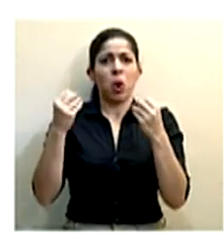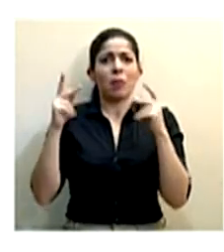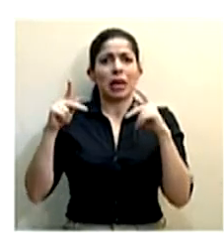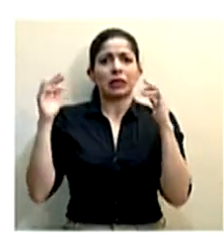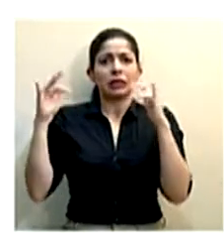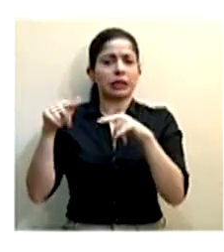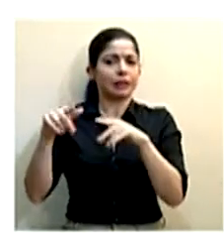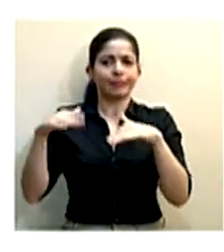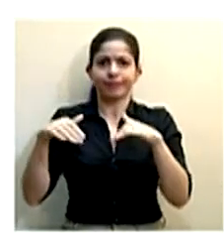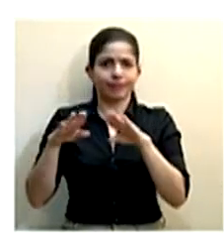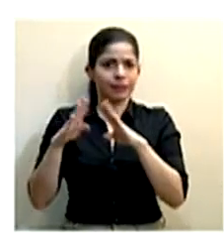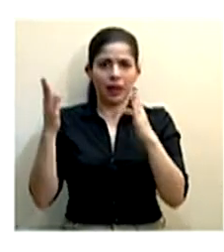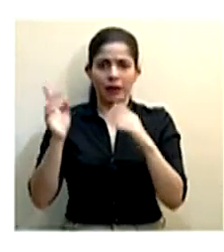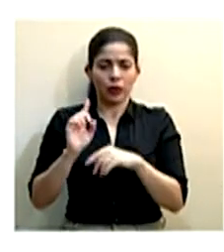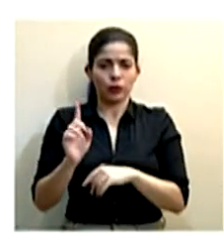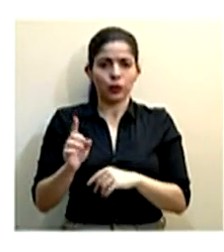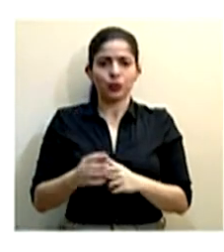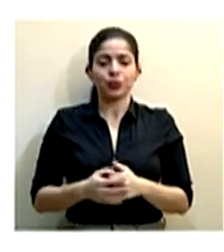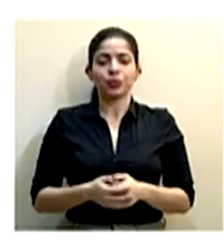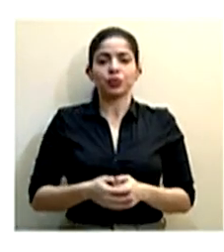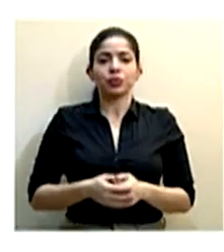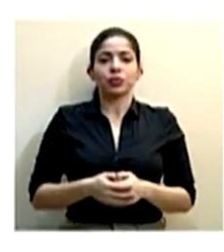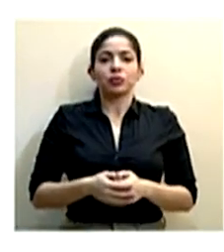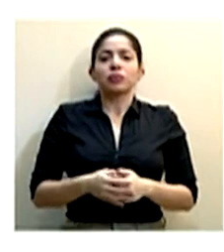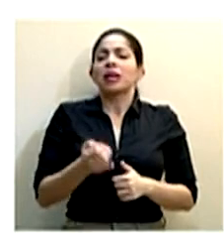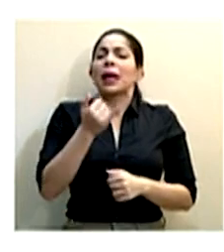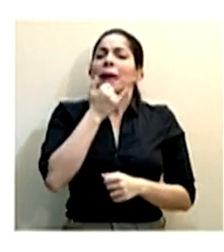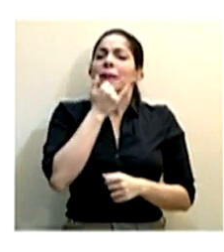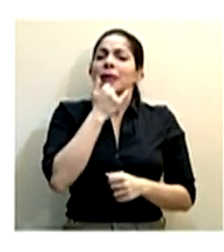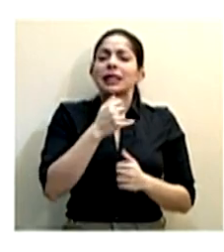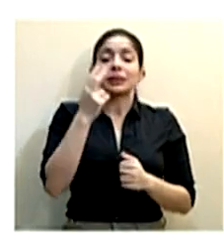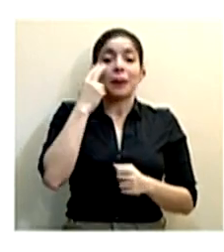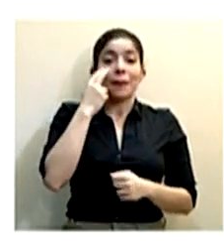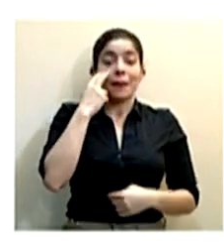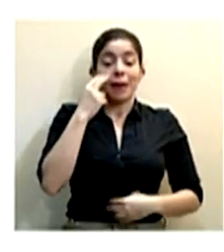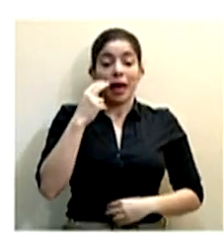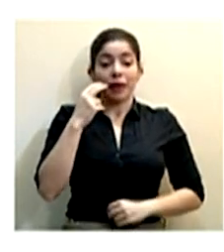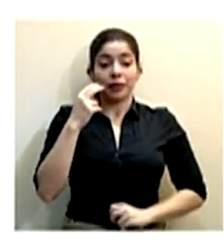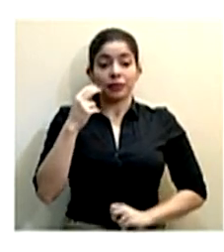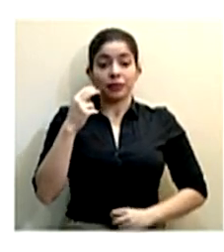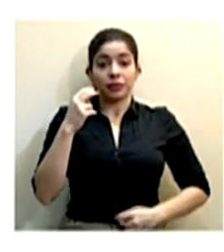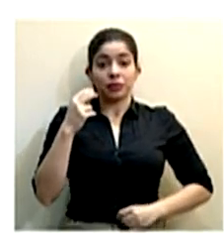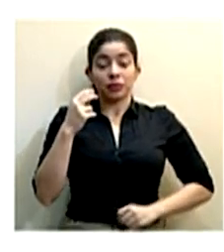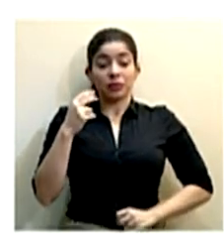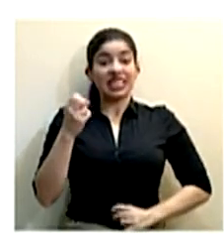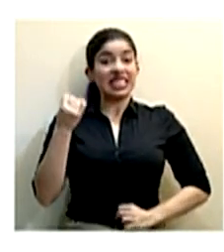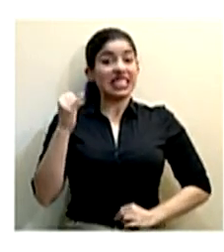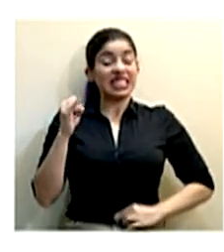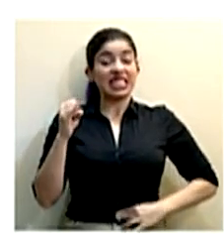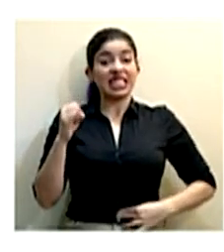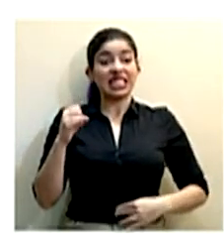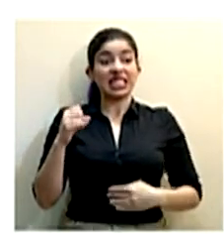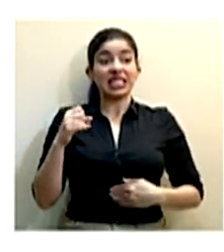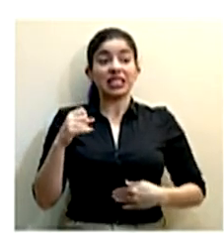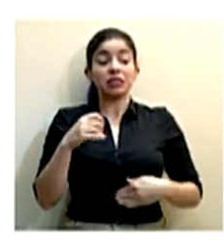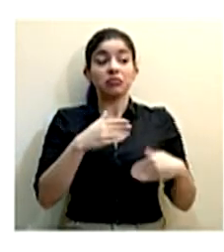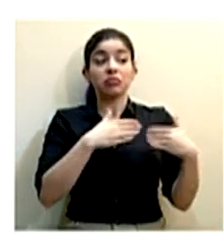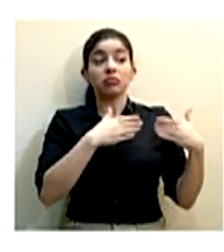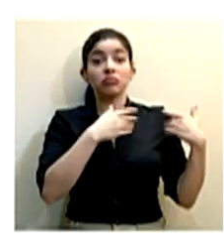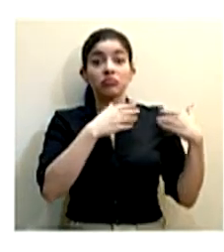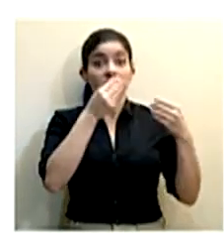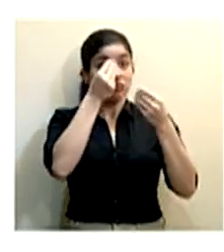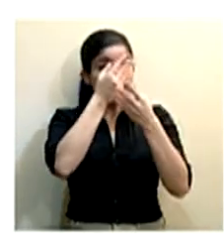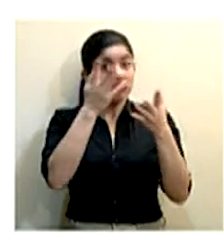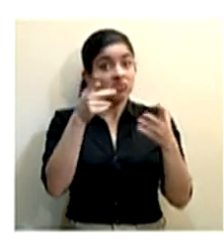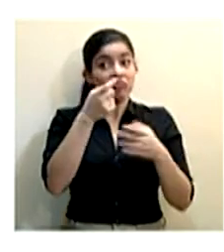reúnen en esos lugares. ¿Y qué es lo que pasa? Vean, eso se puede, si no hacemos lo que hemos